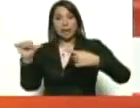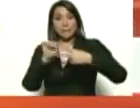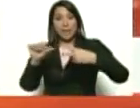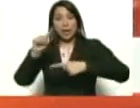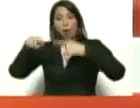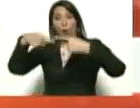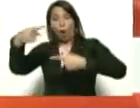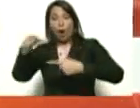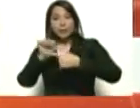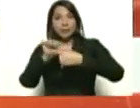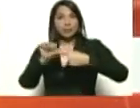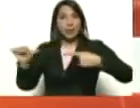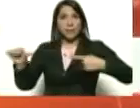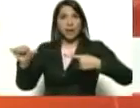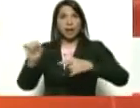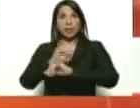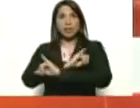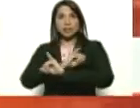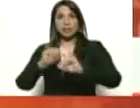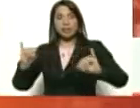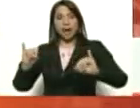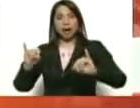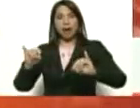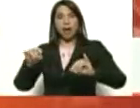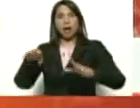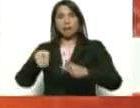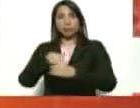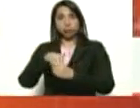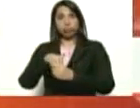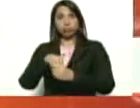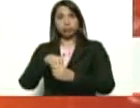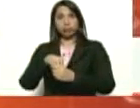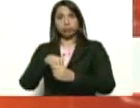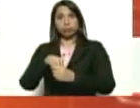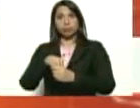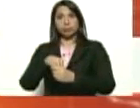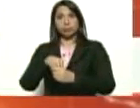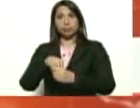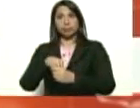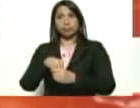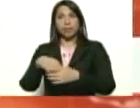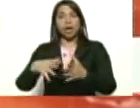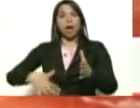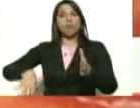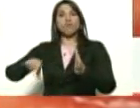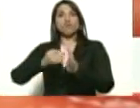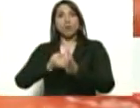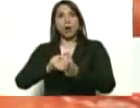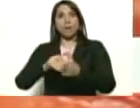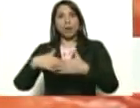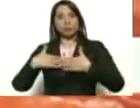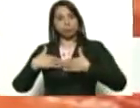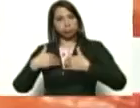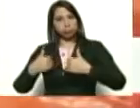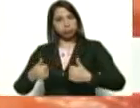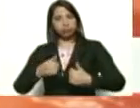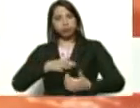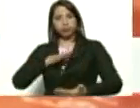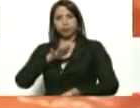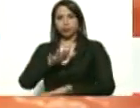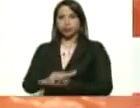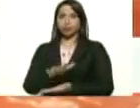semana, ya habiendo pasado su cuarentena, regresen sanos y salvos, seguros